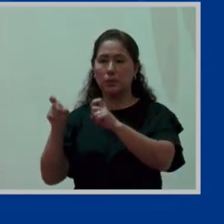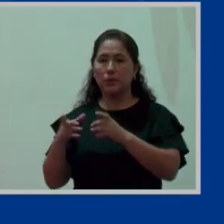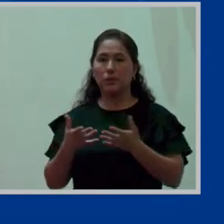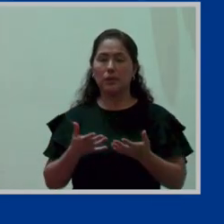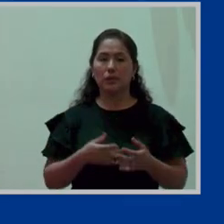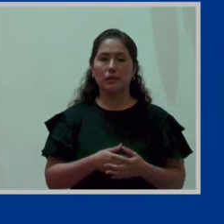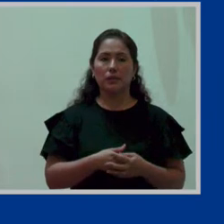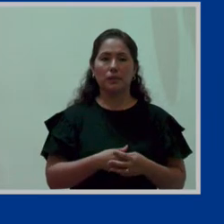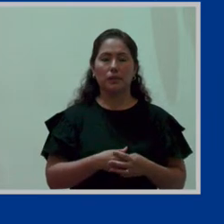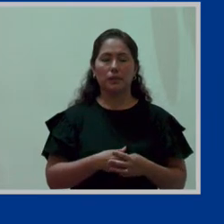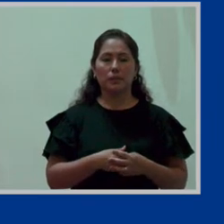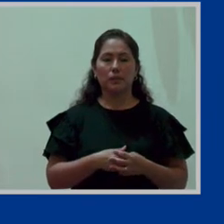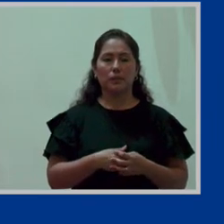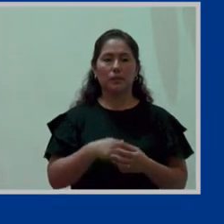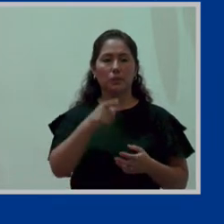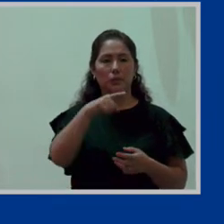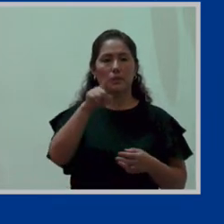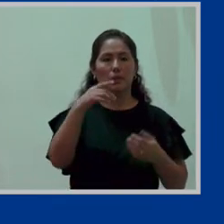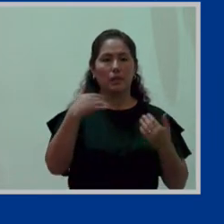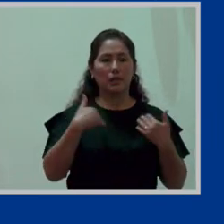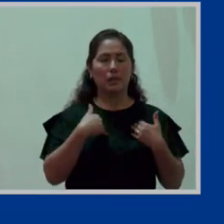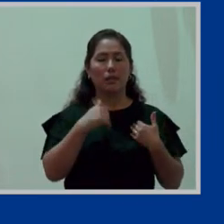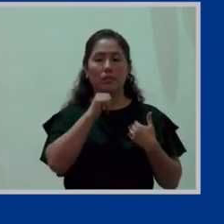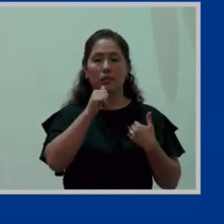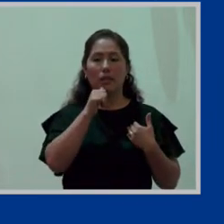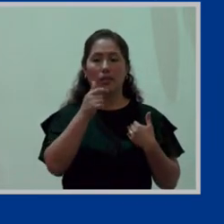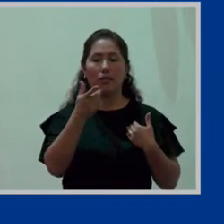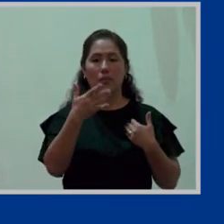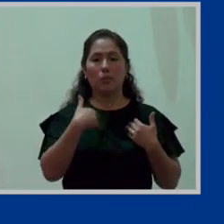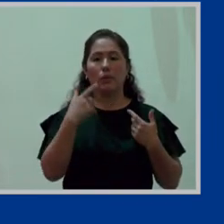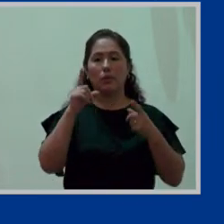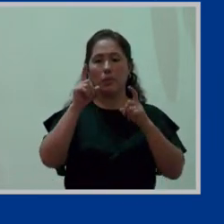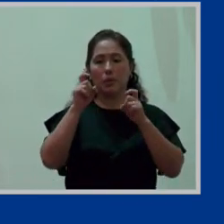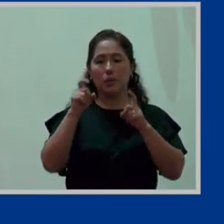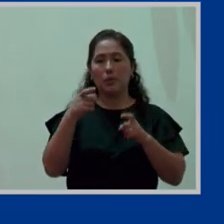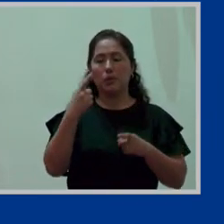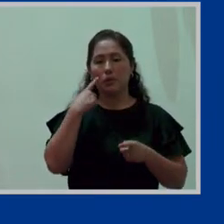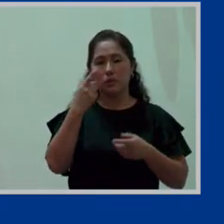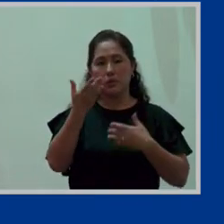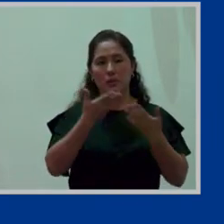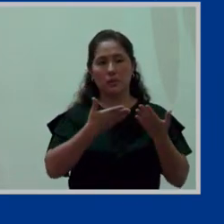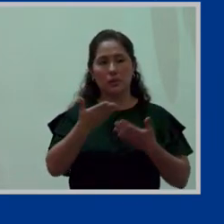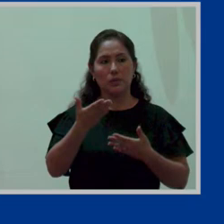preguntas que ustedes tienen que hacer podemos ahí recuperar digamos o sea la